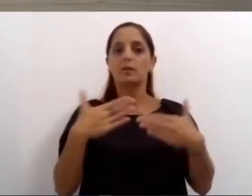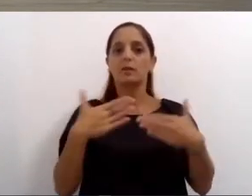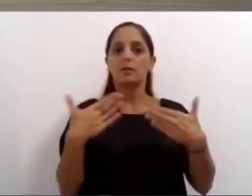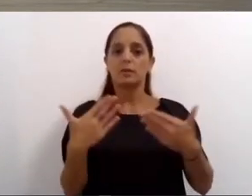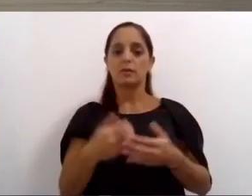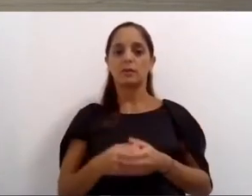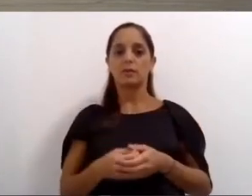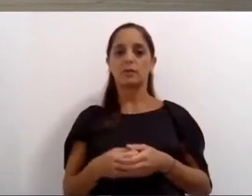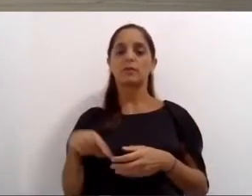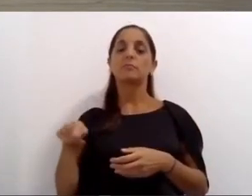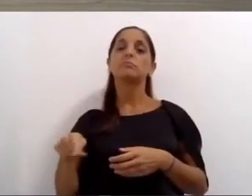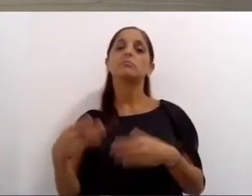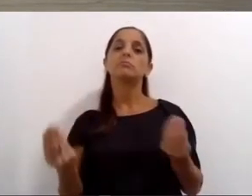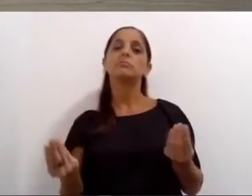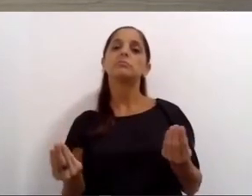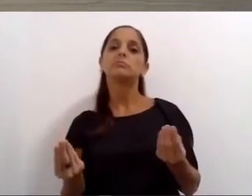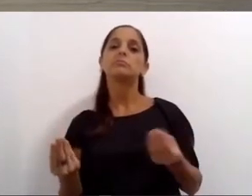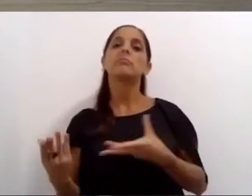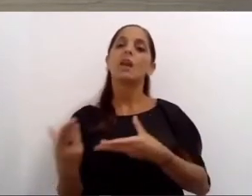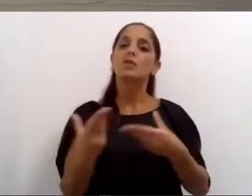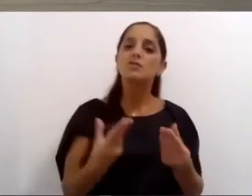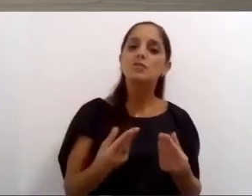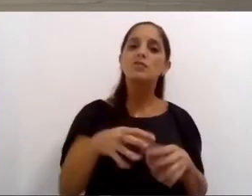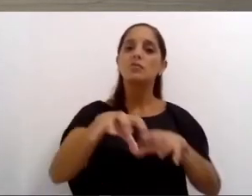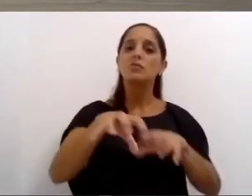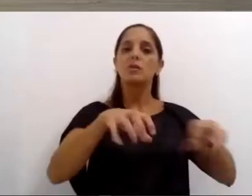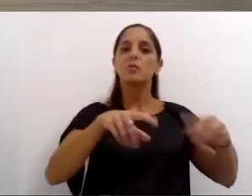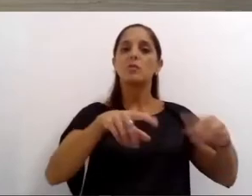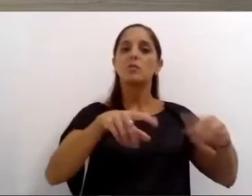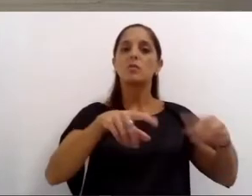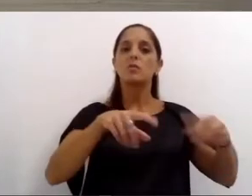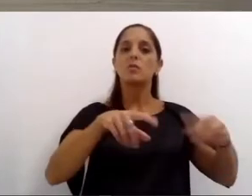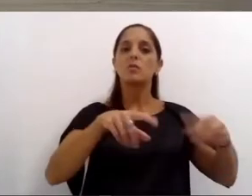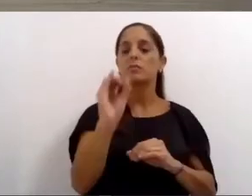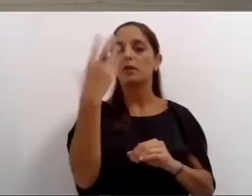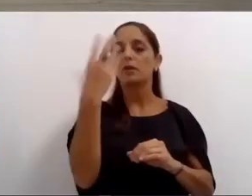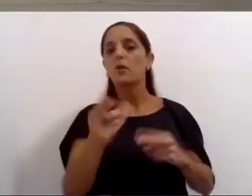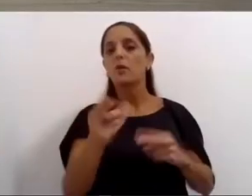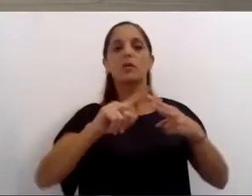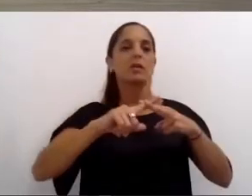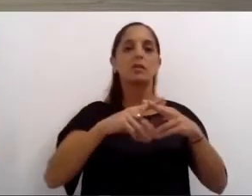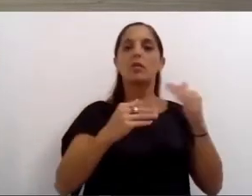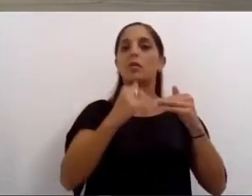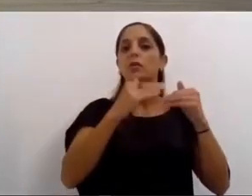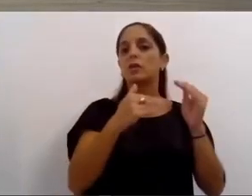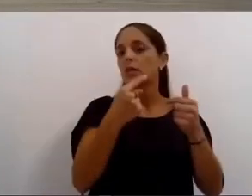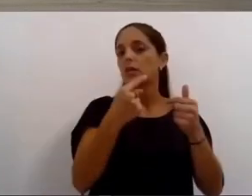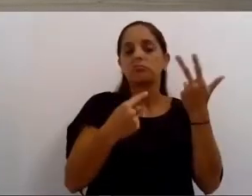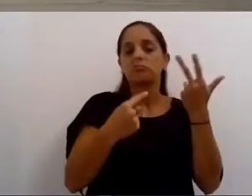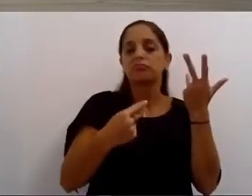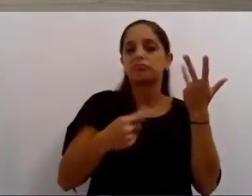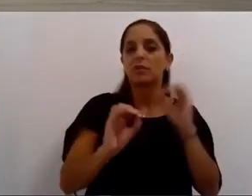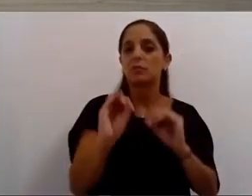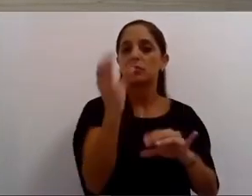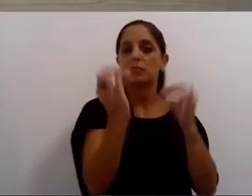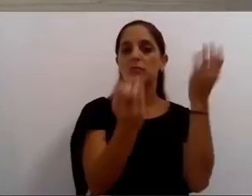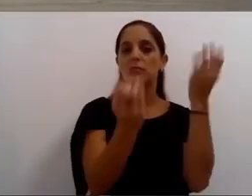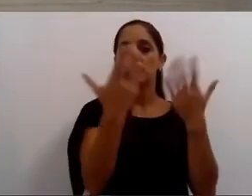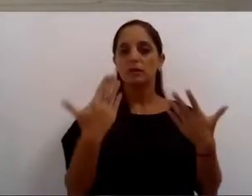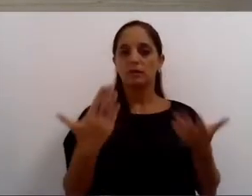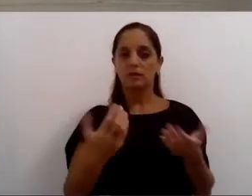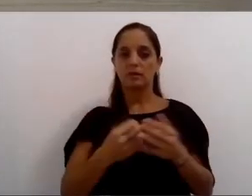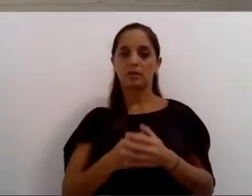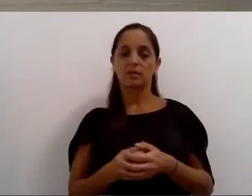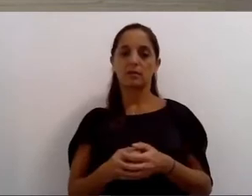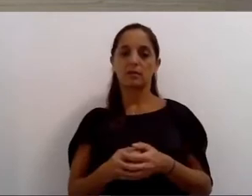herramientas de inversión para el desarrollo de polos tecnológicos y biotecnológicos y siempre está renovándose con nuevas herramientas como la